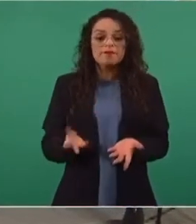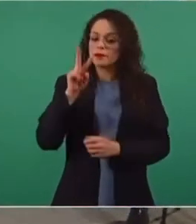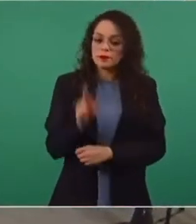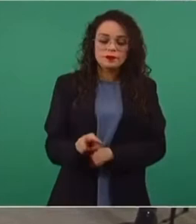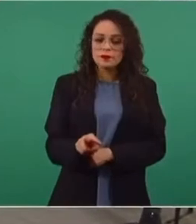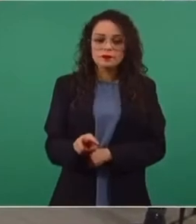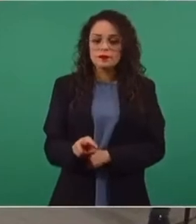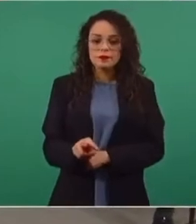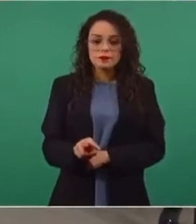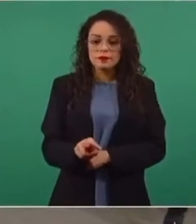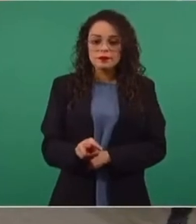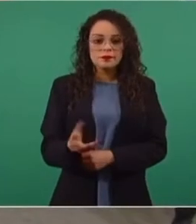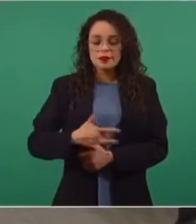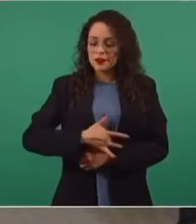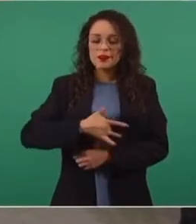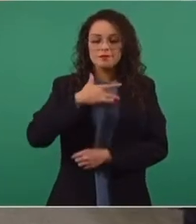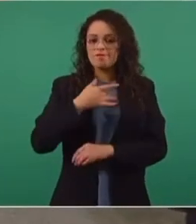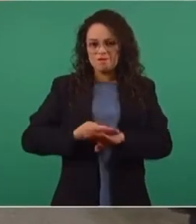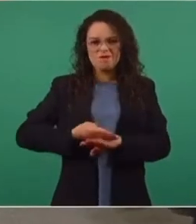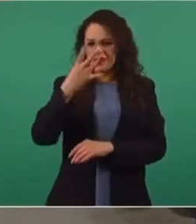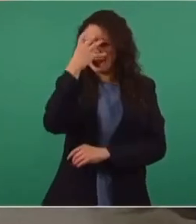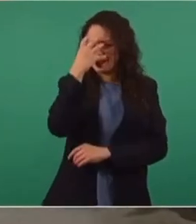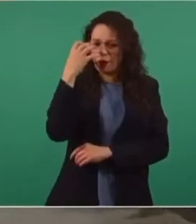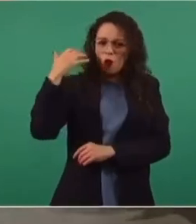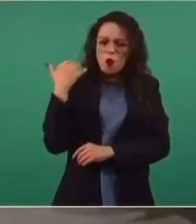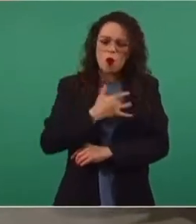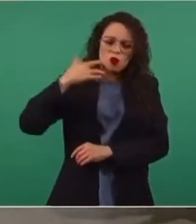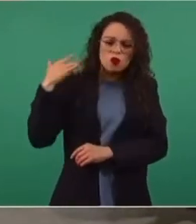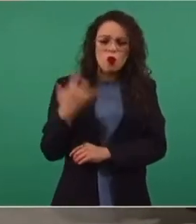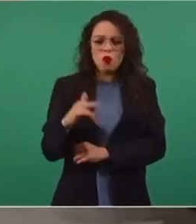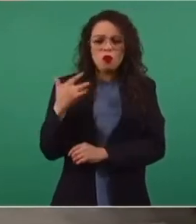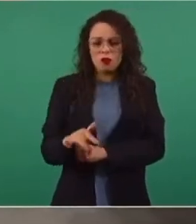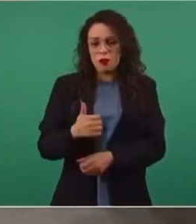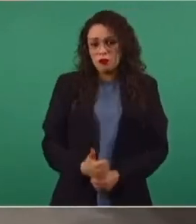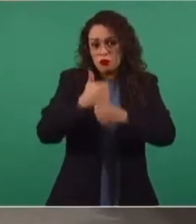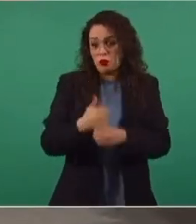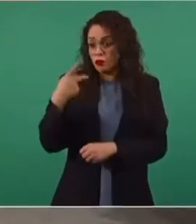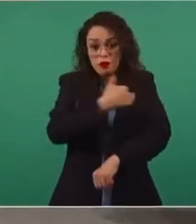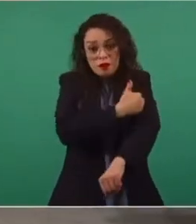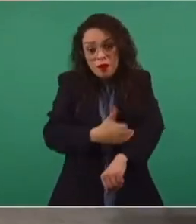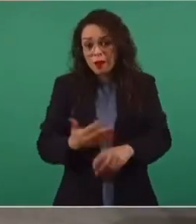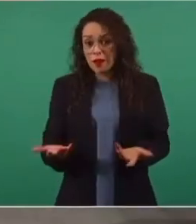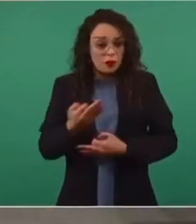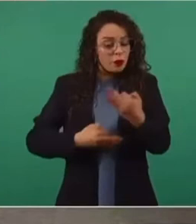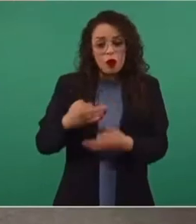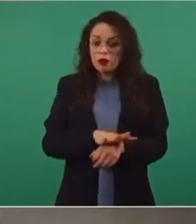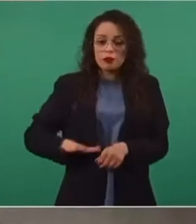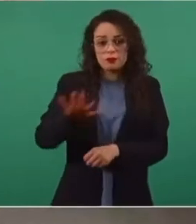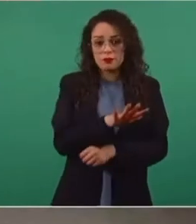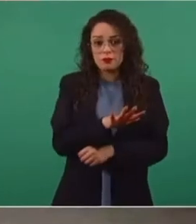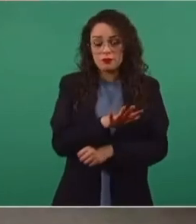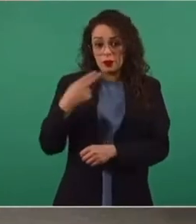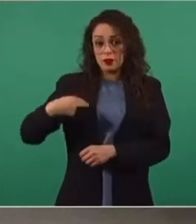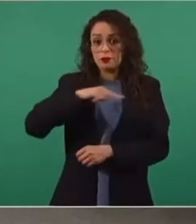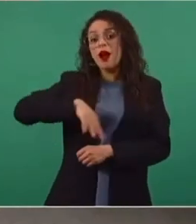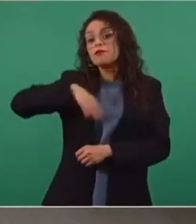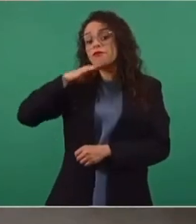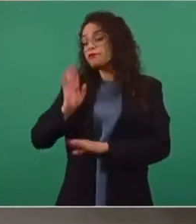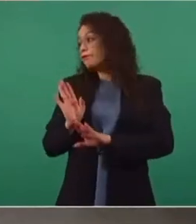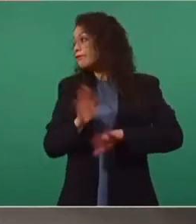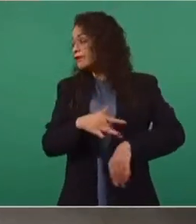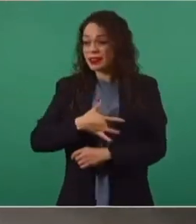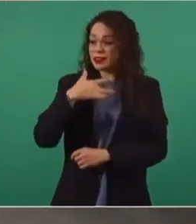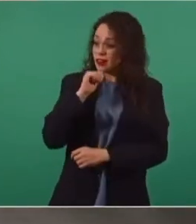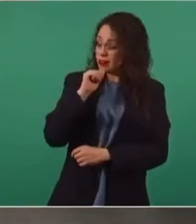tristeza, es un dolor para sus familiares, para todos. No podemos dar la espalda a los